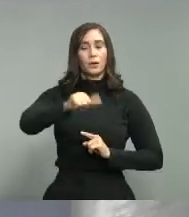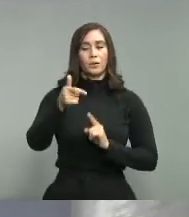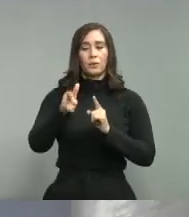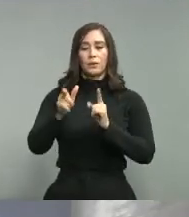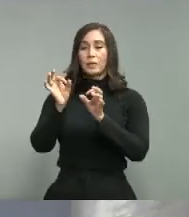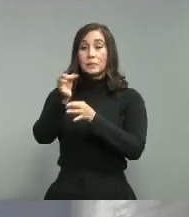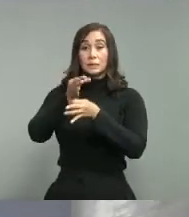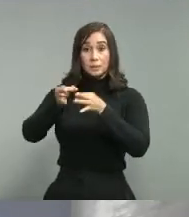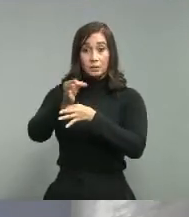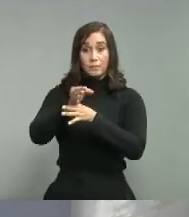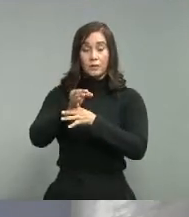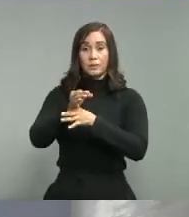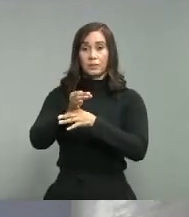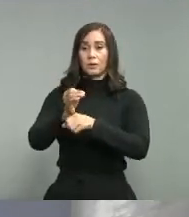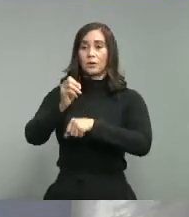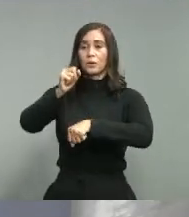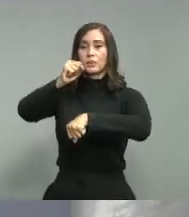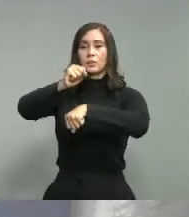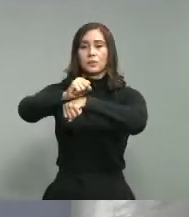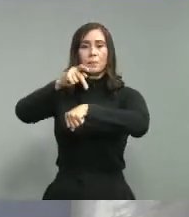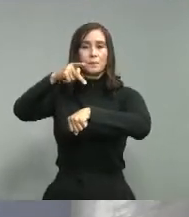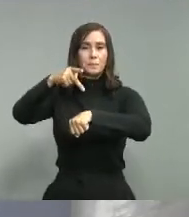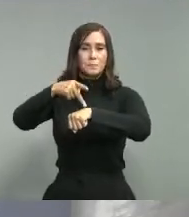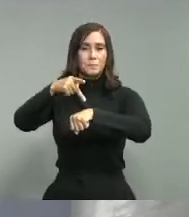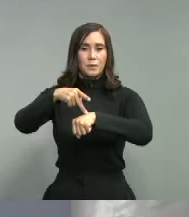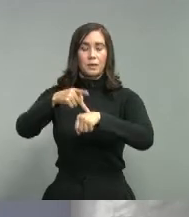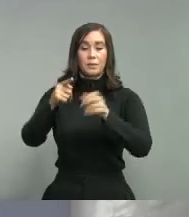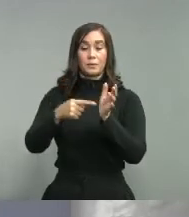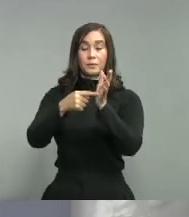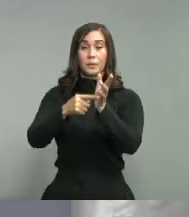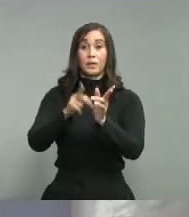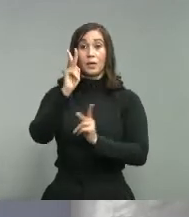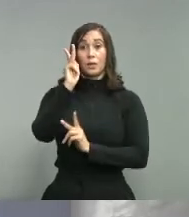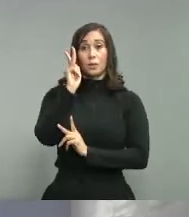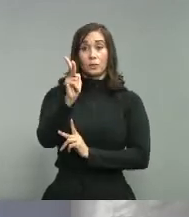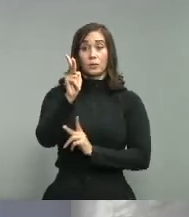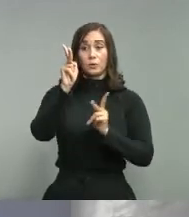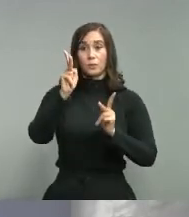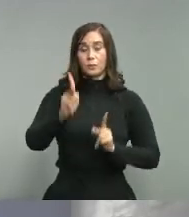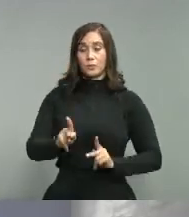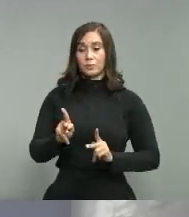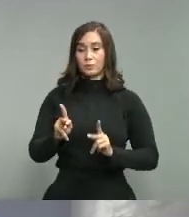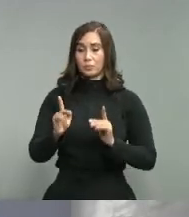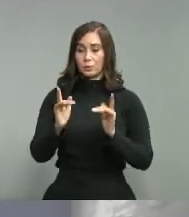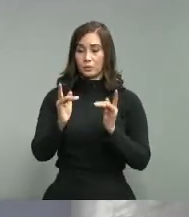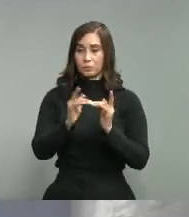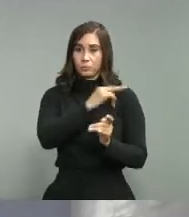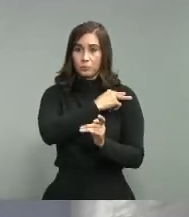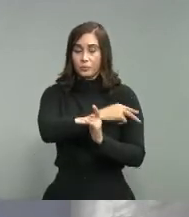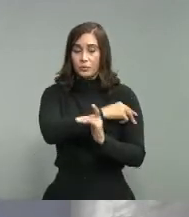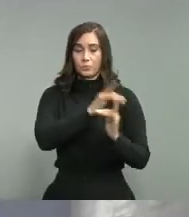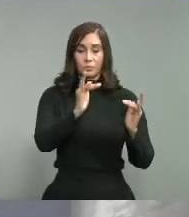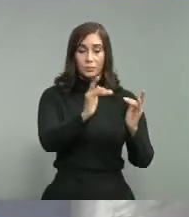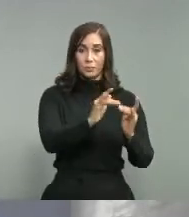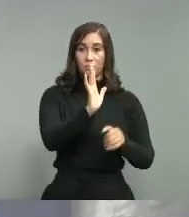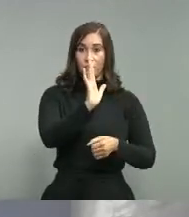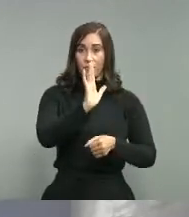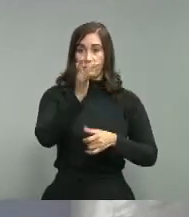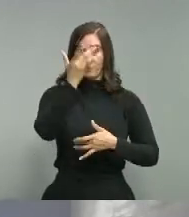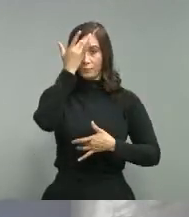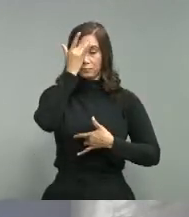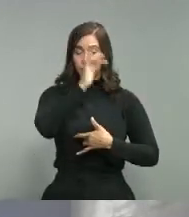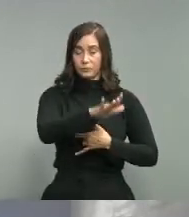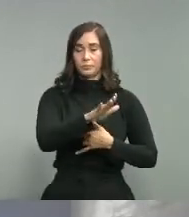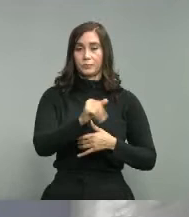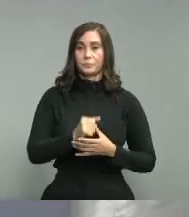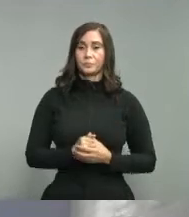Macorís, San Pedro de Macorís presenta dos personas hospitalizadas. A partir de la